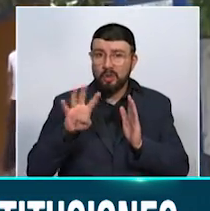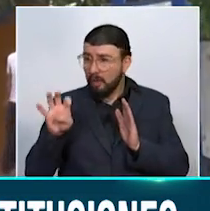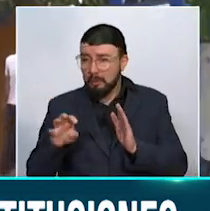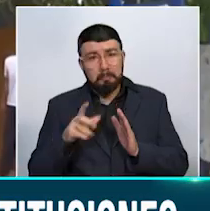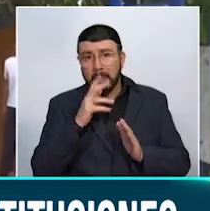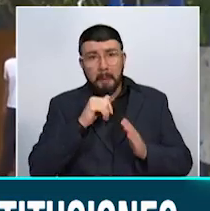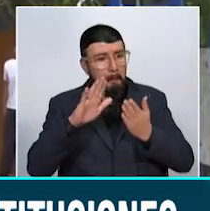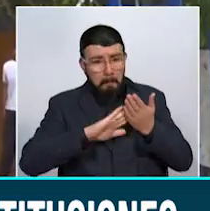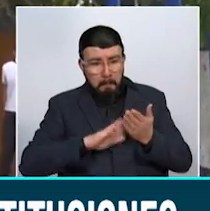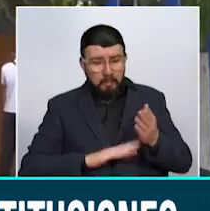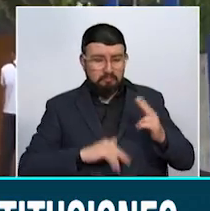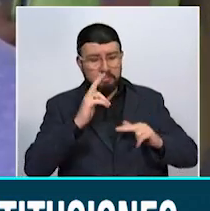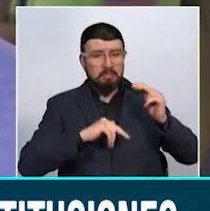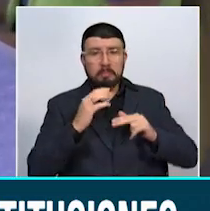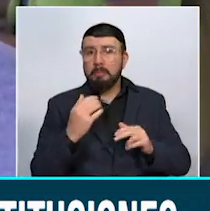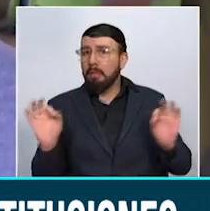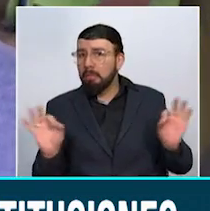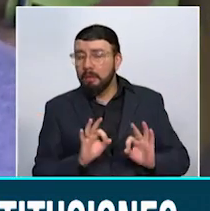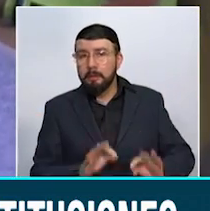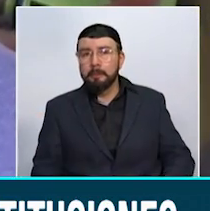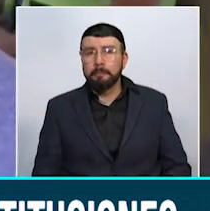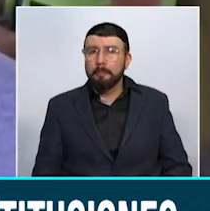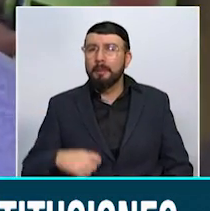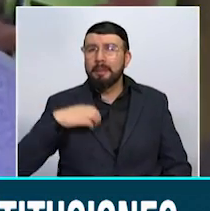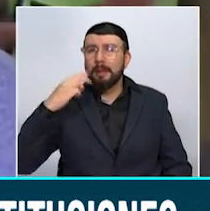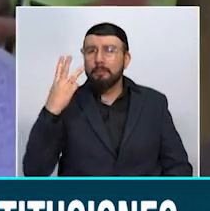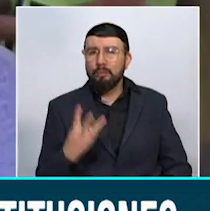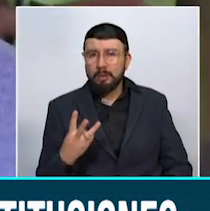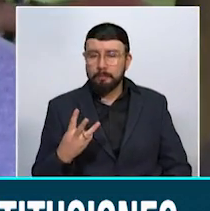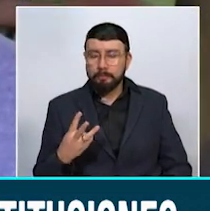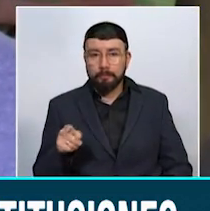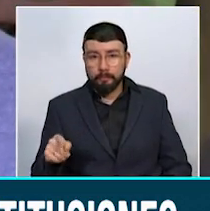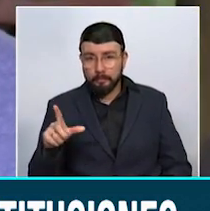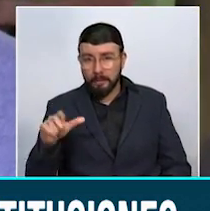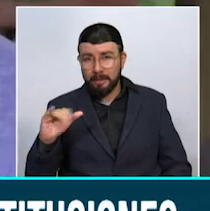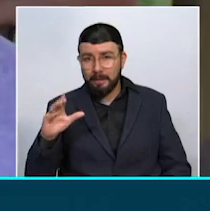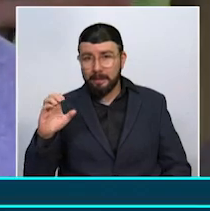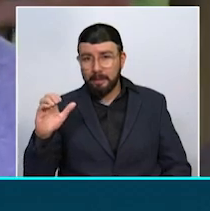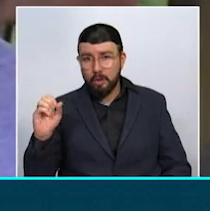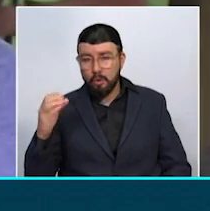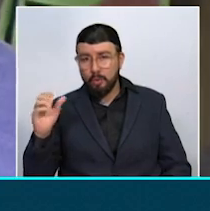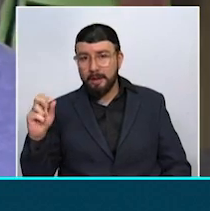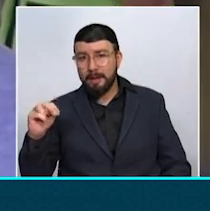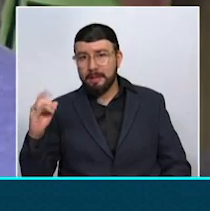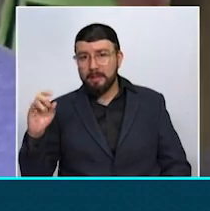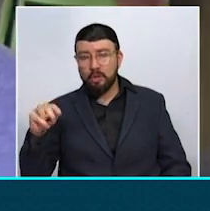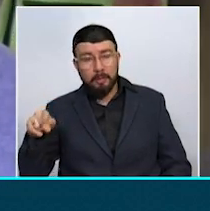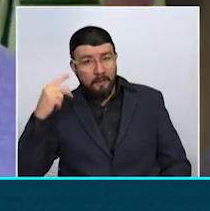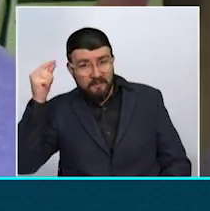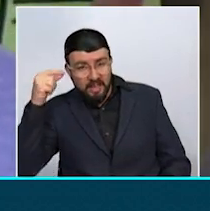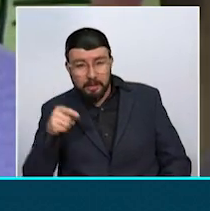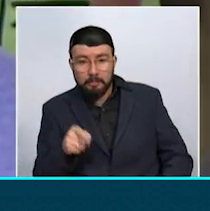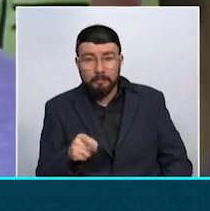locativas en algunos planteles. Tenemos tres, que es la del Liceo Andino en Finlandia, el Liceo Quindío en